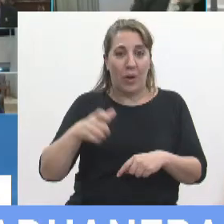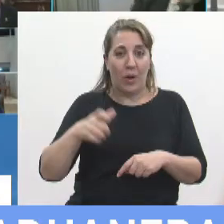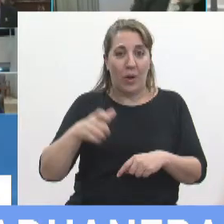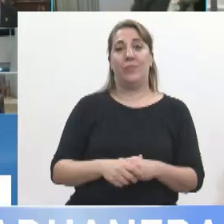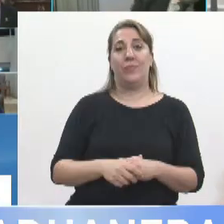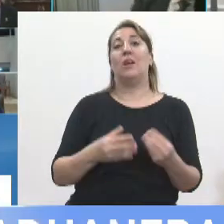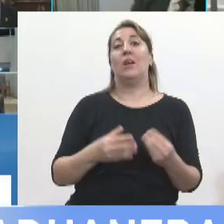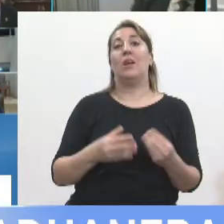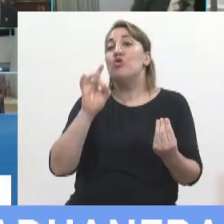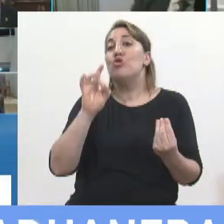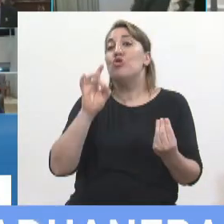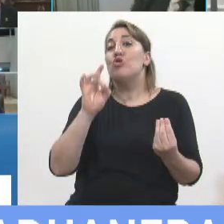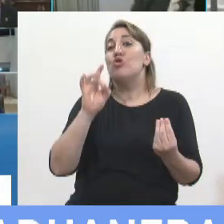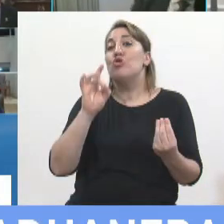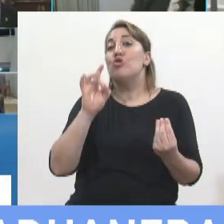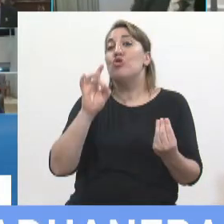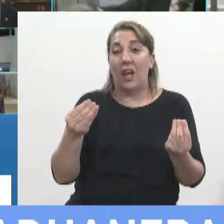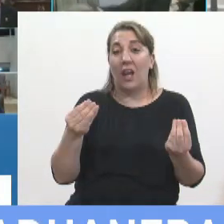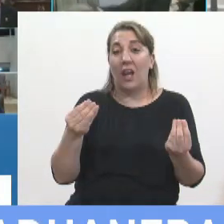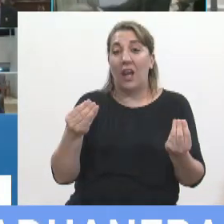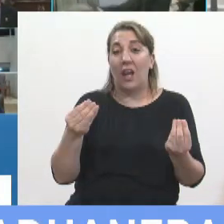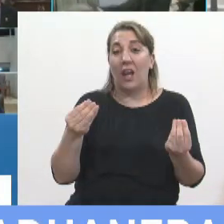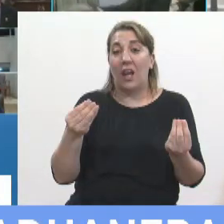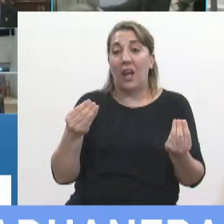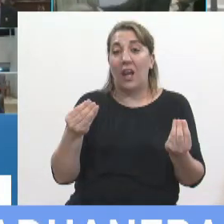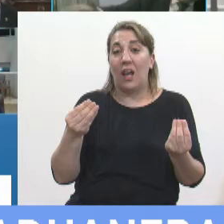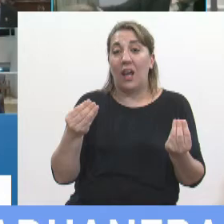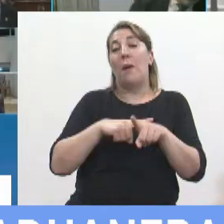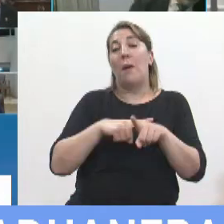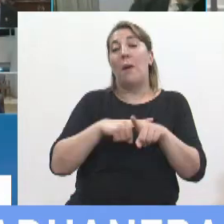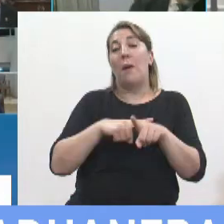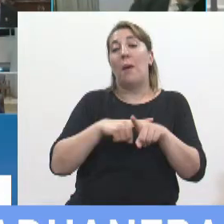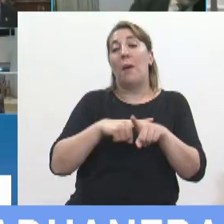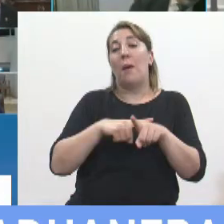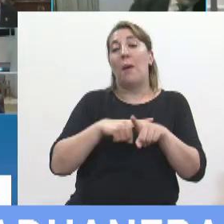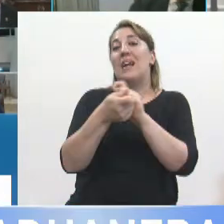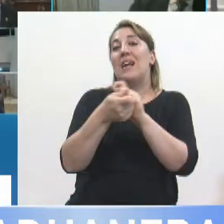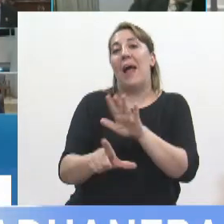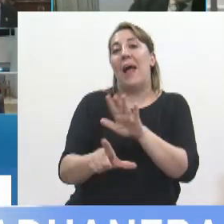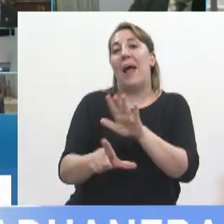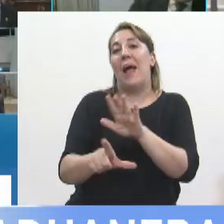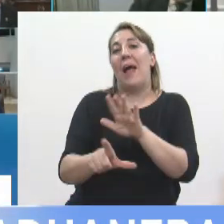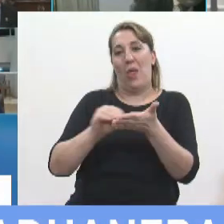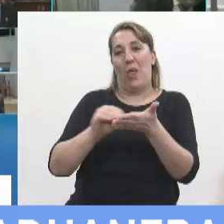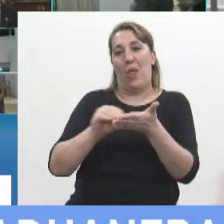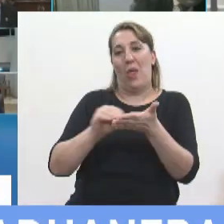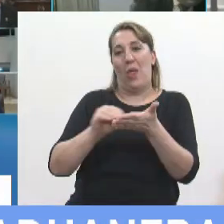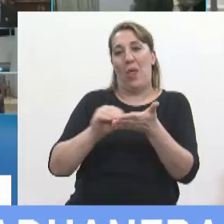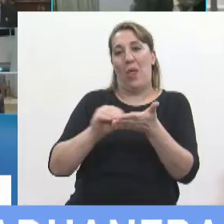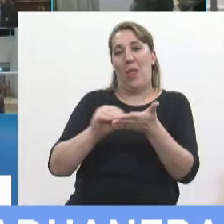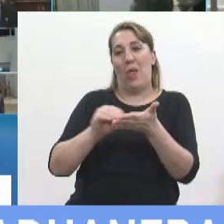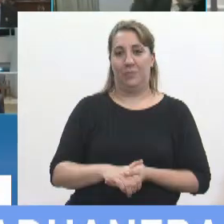es ampliar este plazo cambiando la ley administrativa con la nuez del congreso